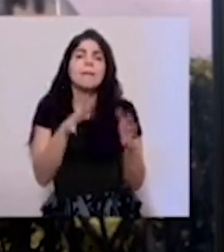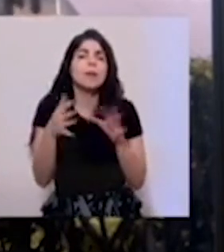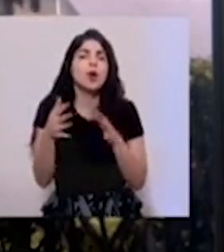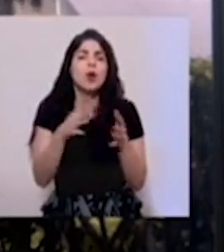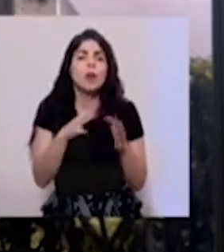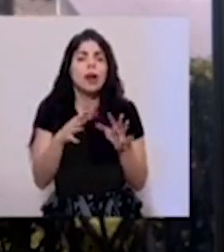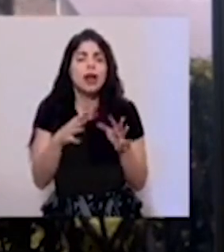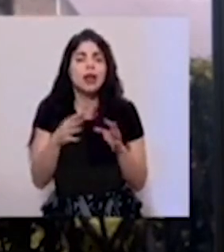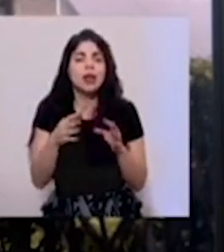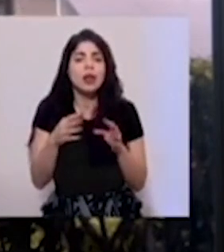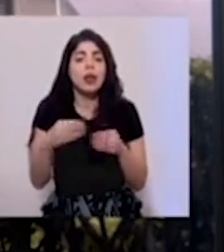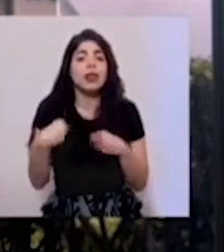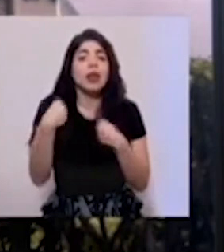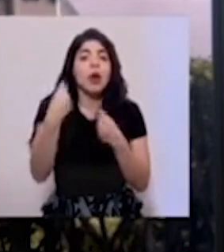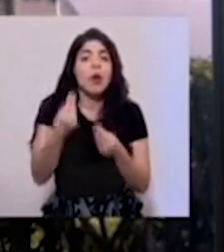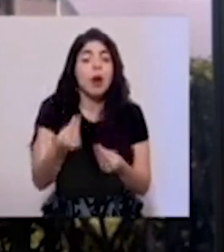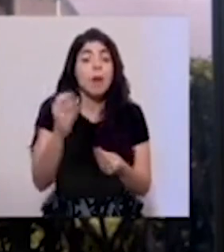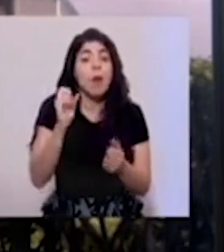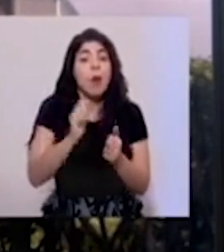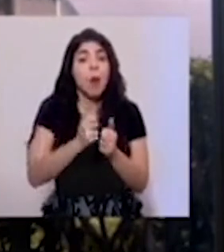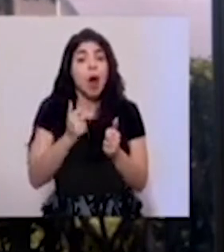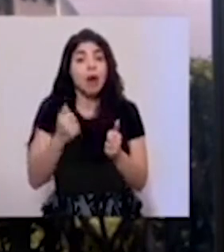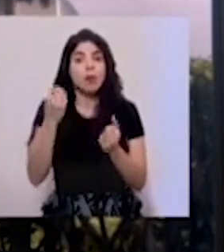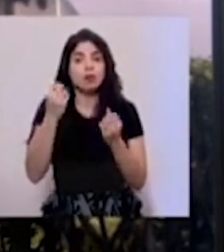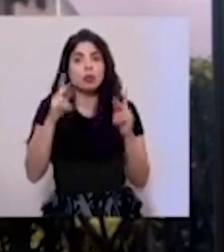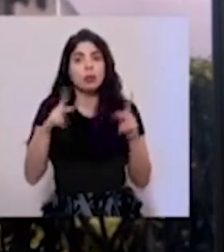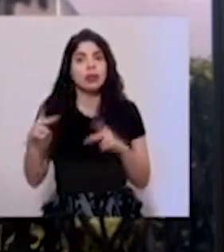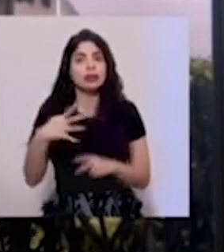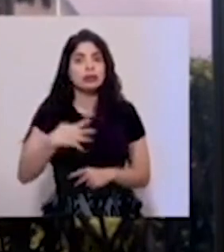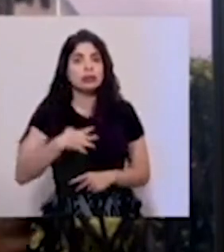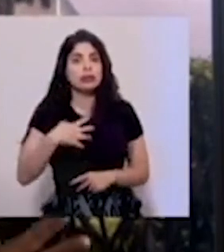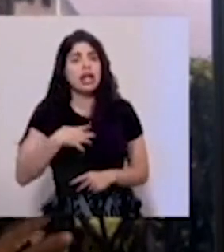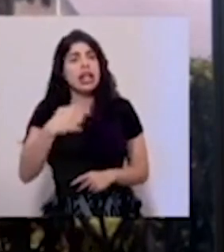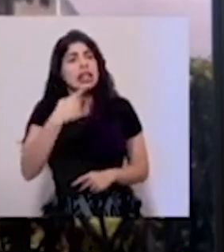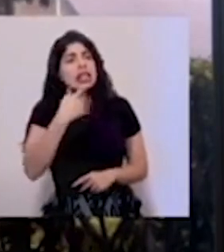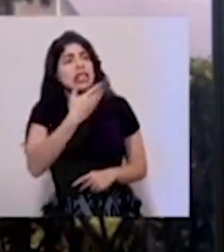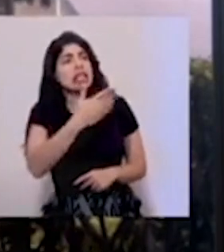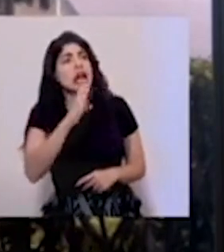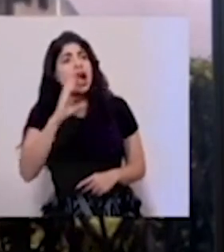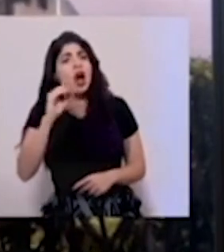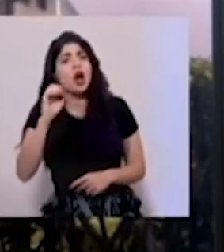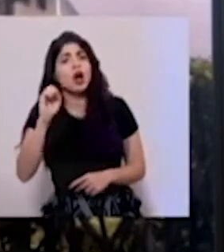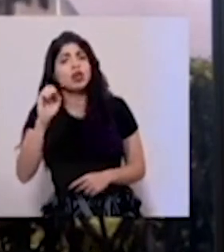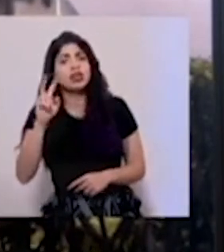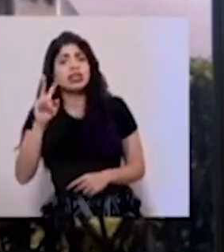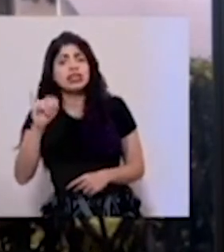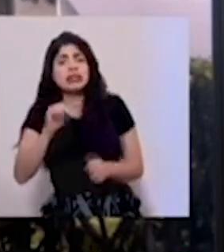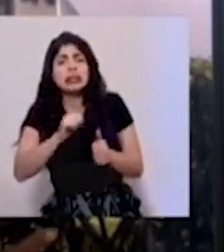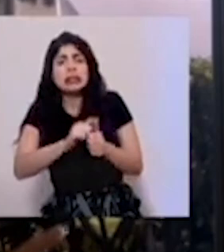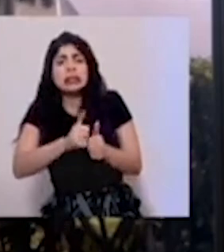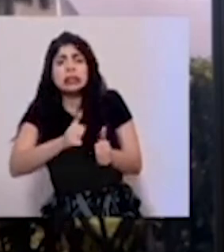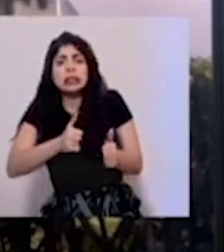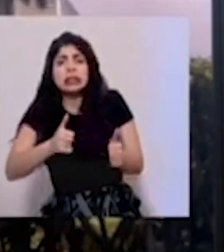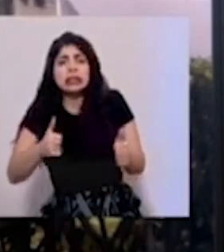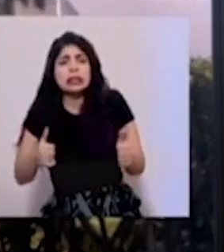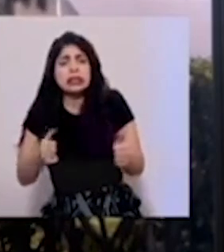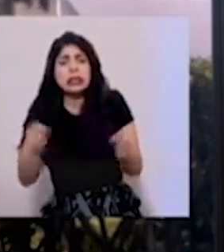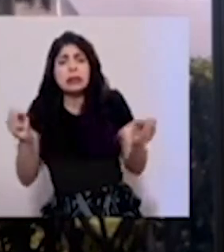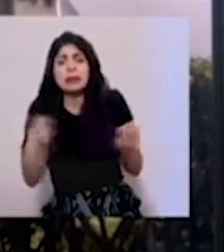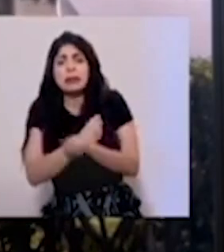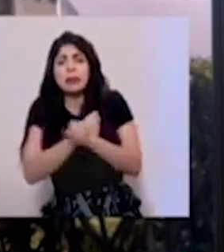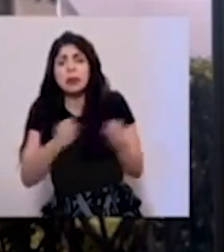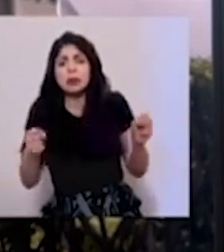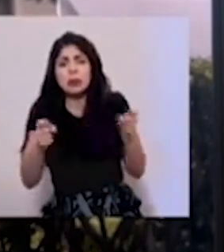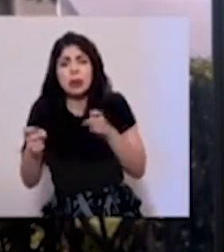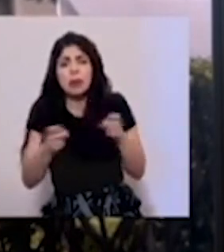de evolución o de atraso? Porque hay muchos usuarios reclamando que el atraso en COSEBI se vuelve prácticamente inmanejable.